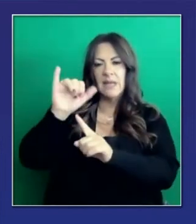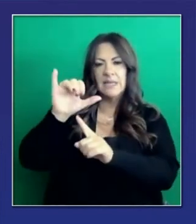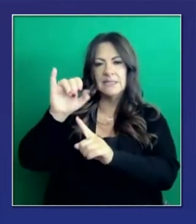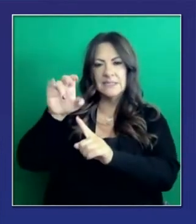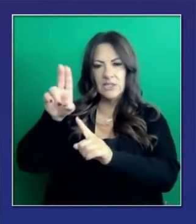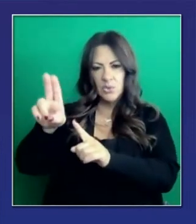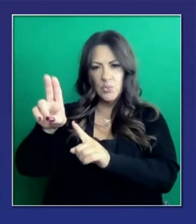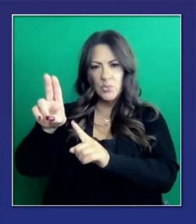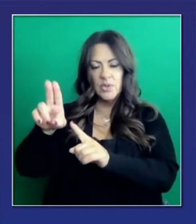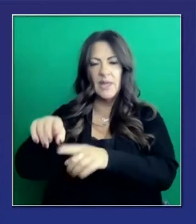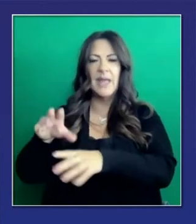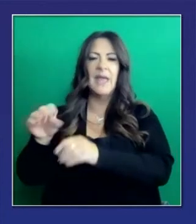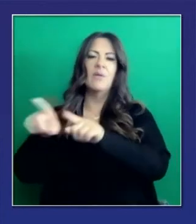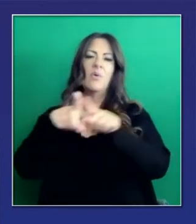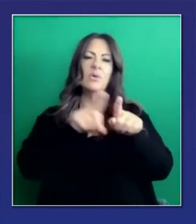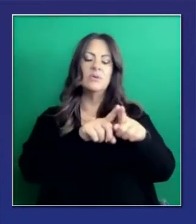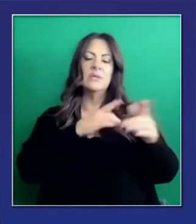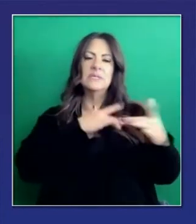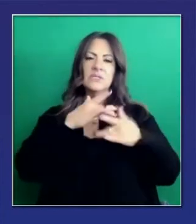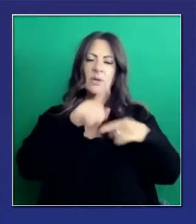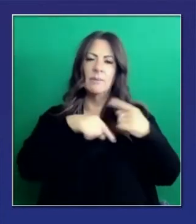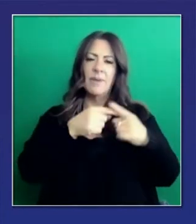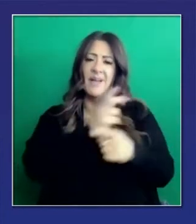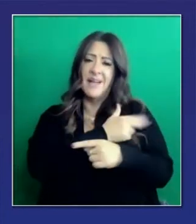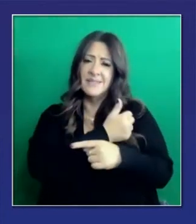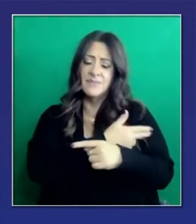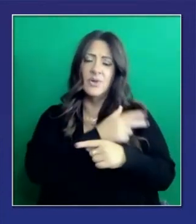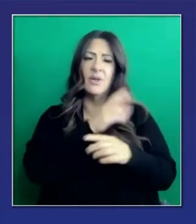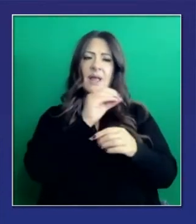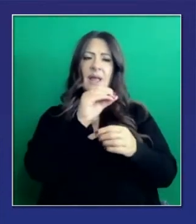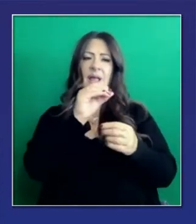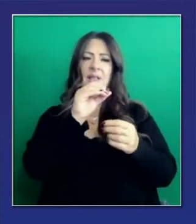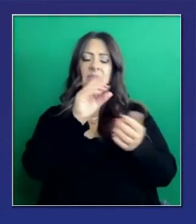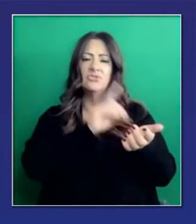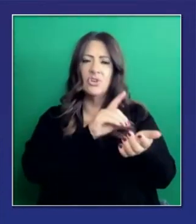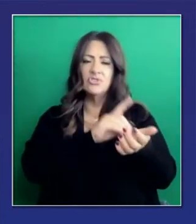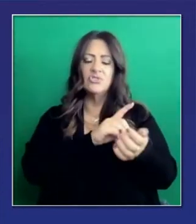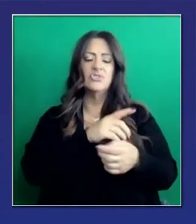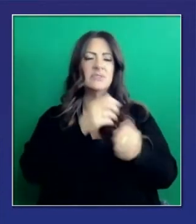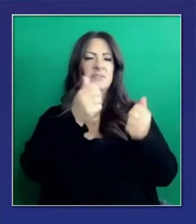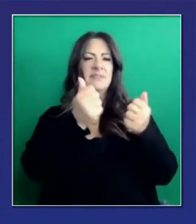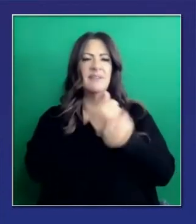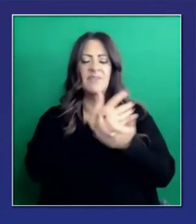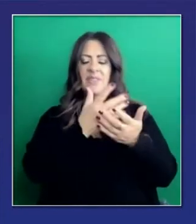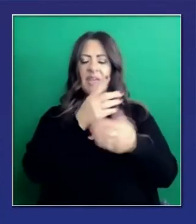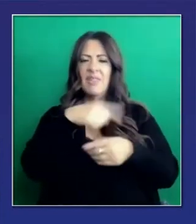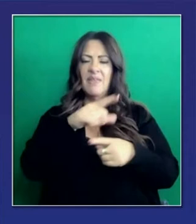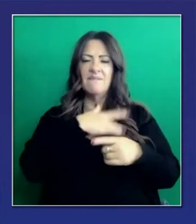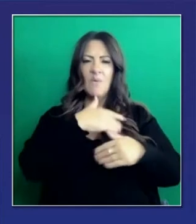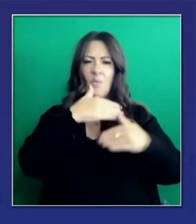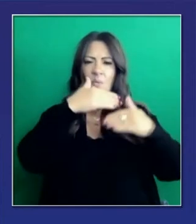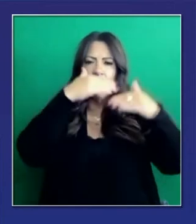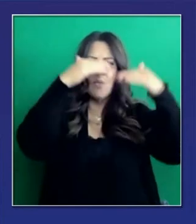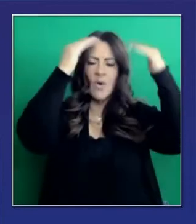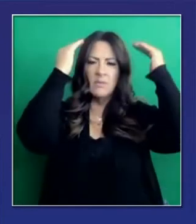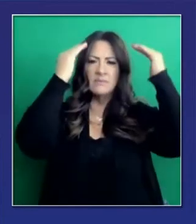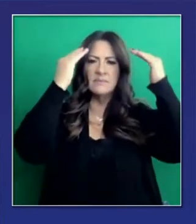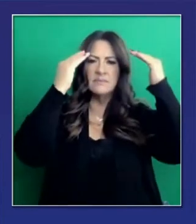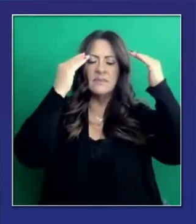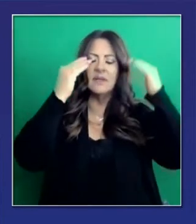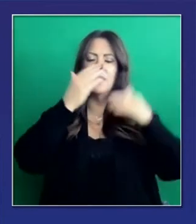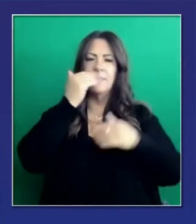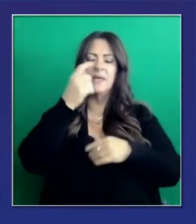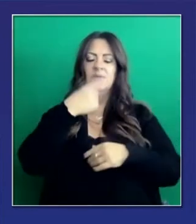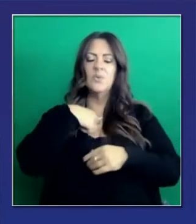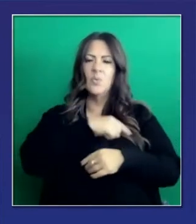capacidad de cuidados intensivos, la fuerza laboral de hospitales, todos de salud, para que todos puedan apoyar a los